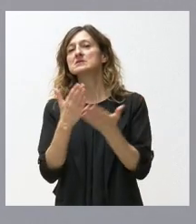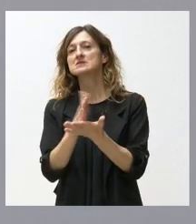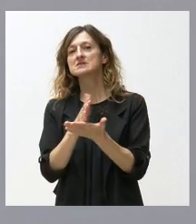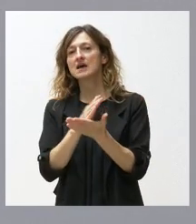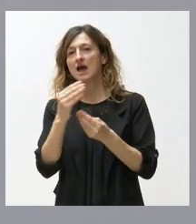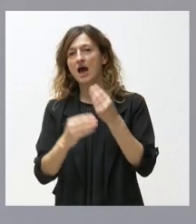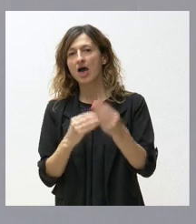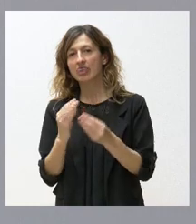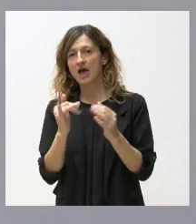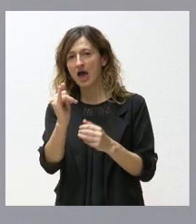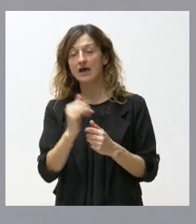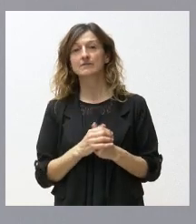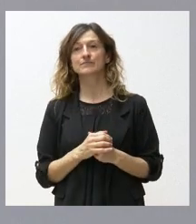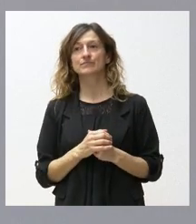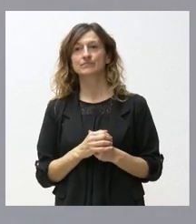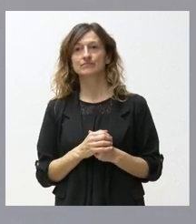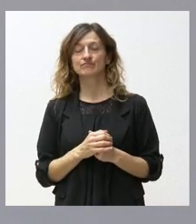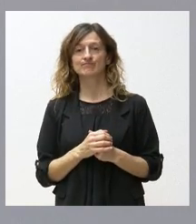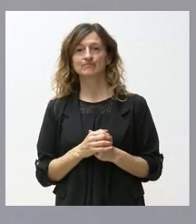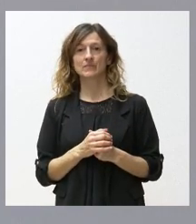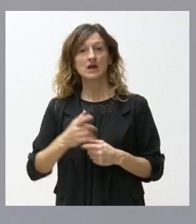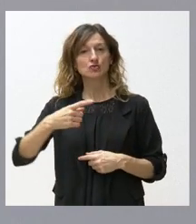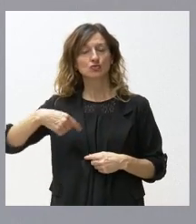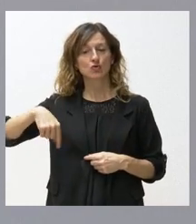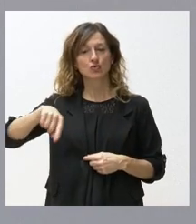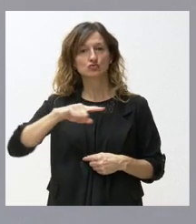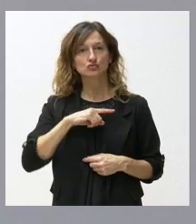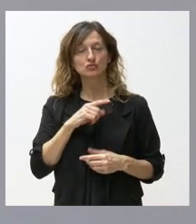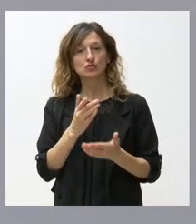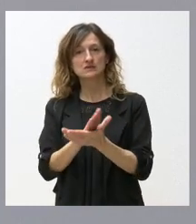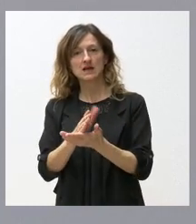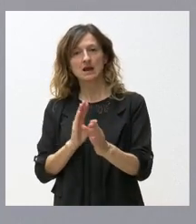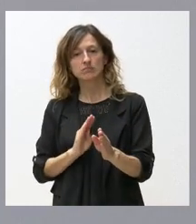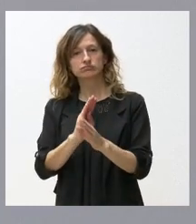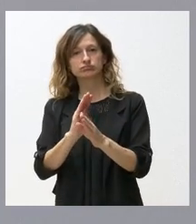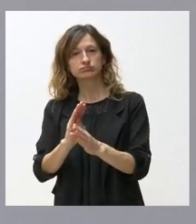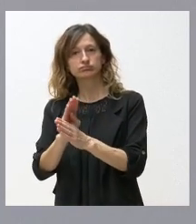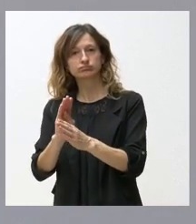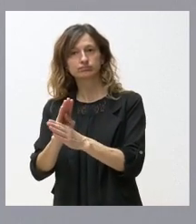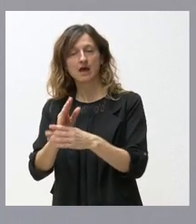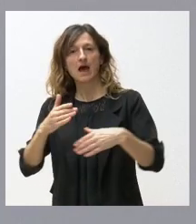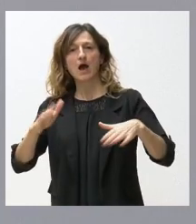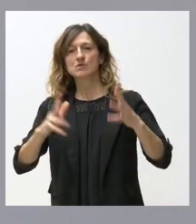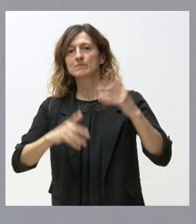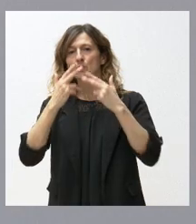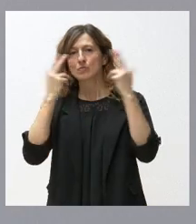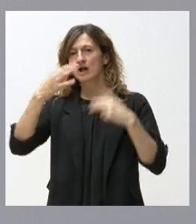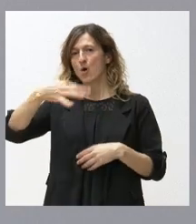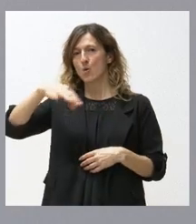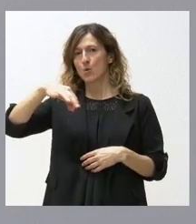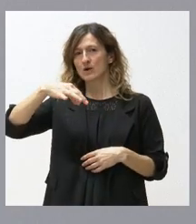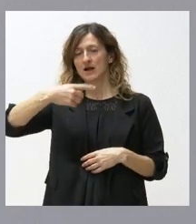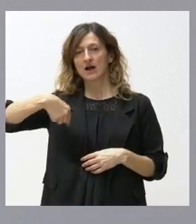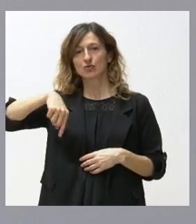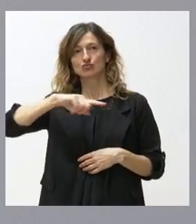y que nosotros íbamos a seguir realizando aportaciones al SERLA, aunque fuéramos la única Administración pública que lo hiciera, como es el